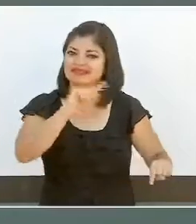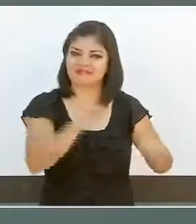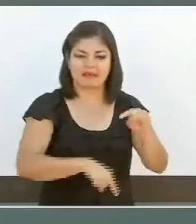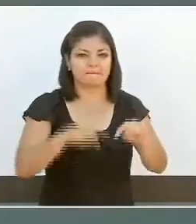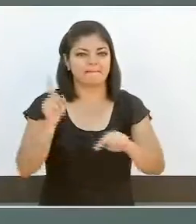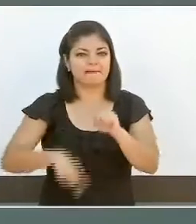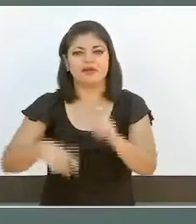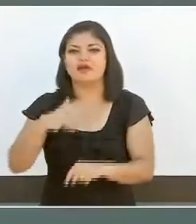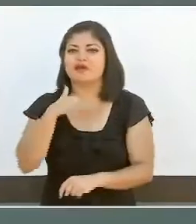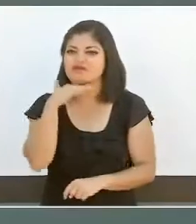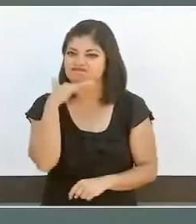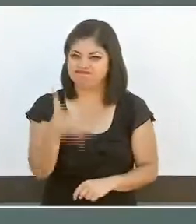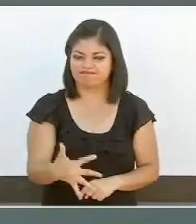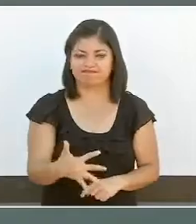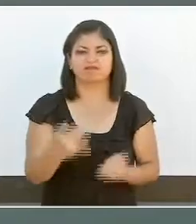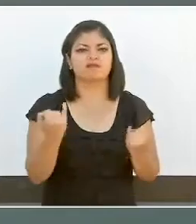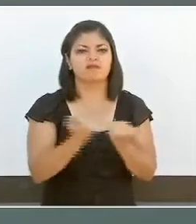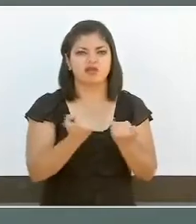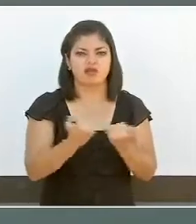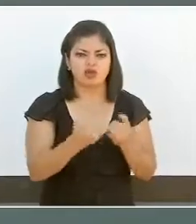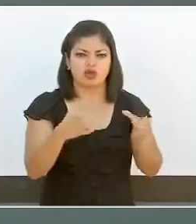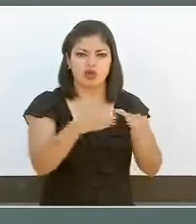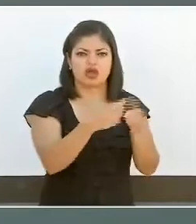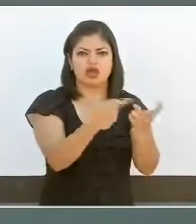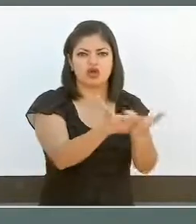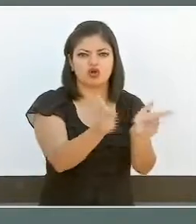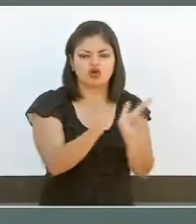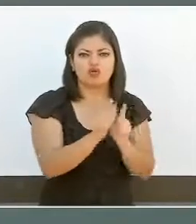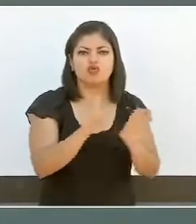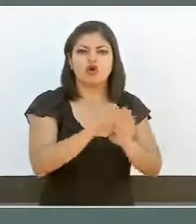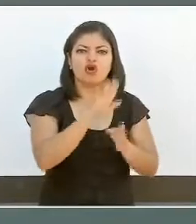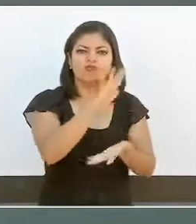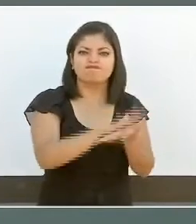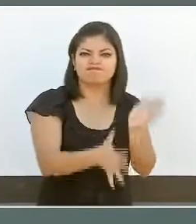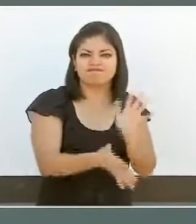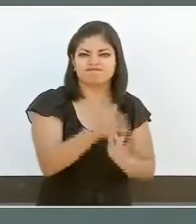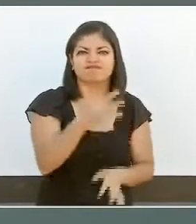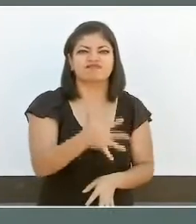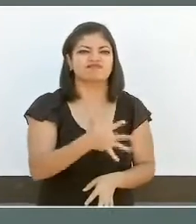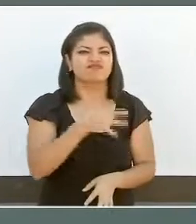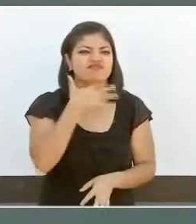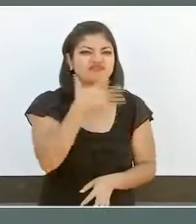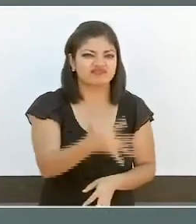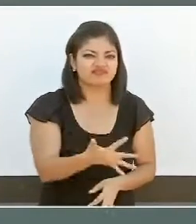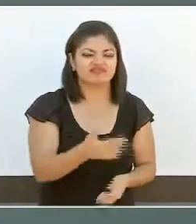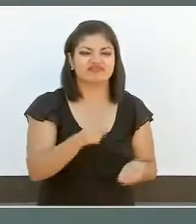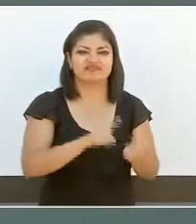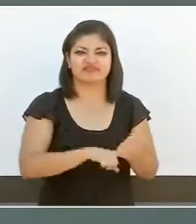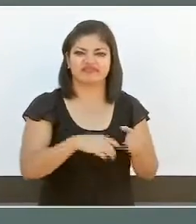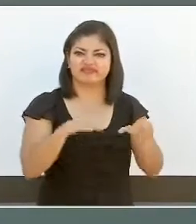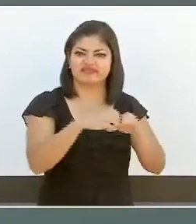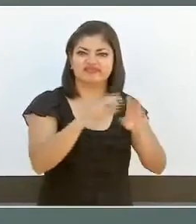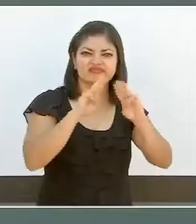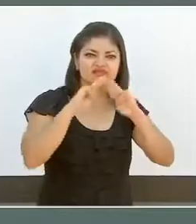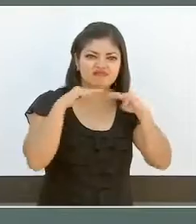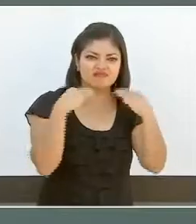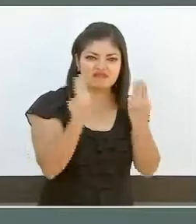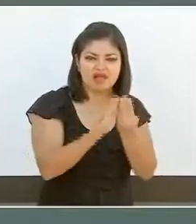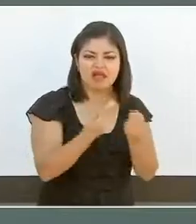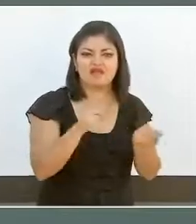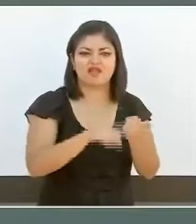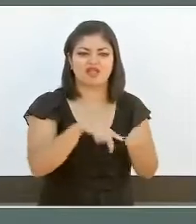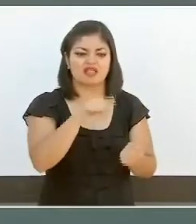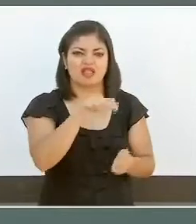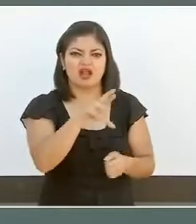romper las redes de complicidad con la delincuencia organizada y con la delincuencia de cuello